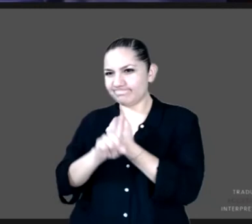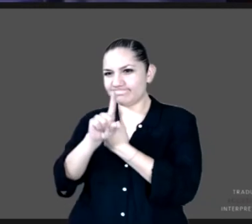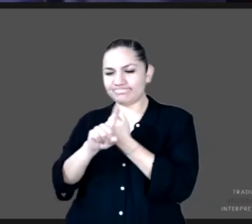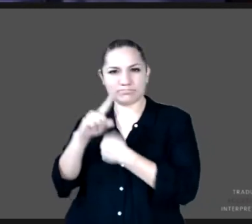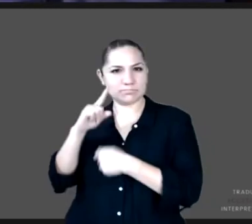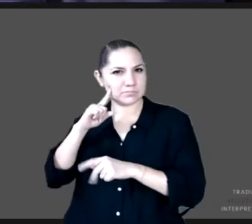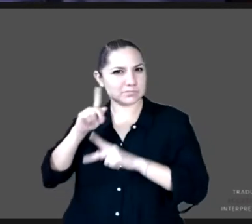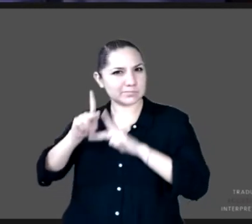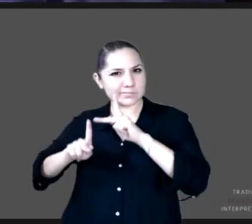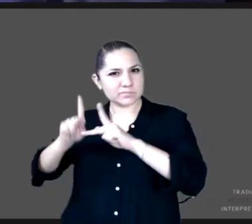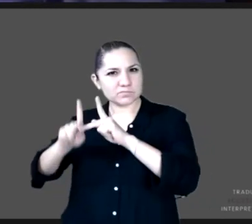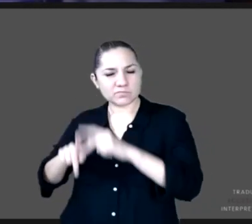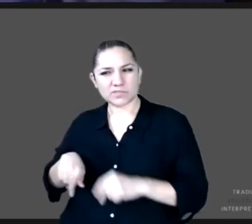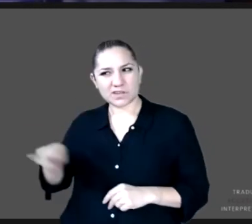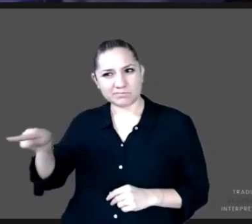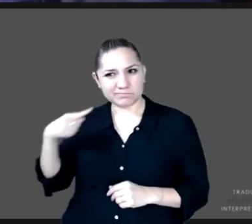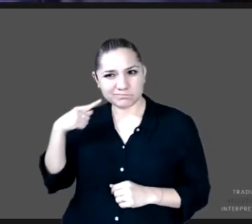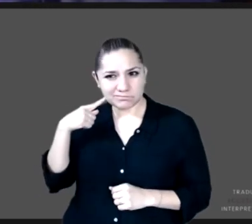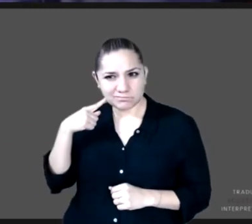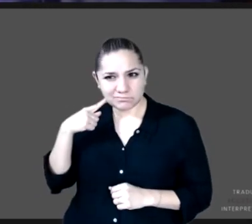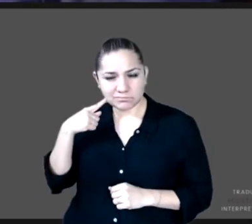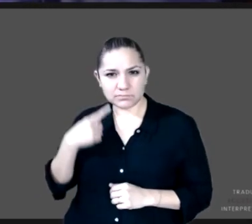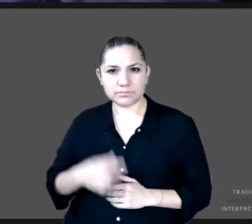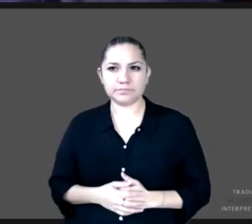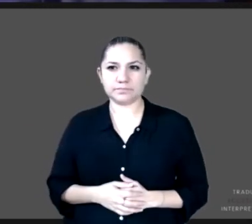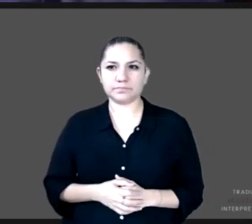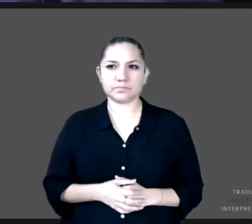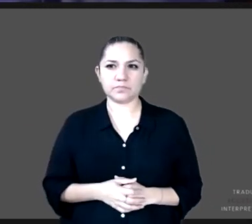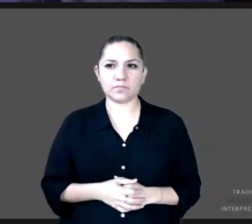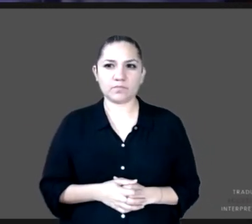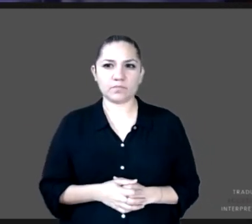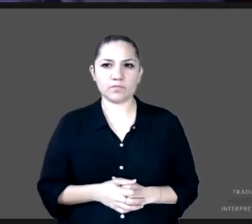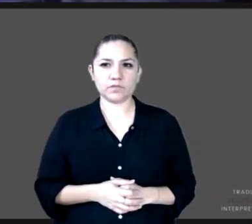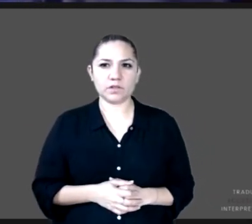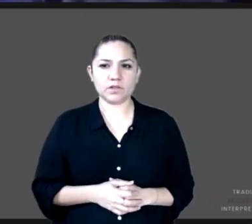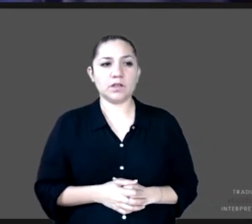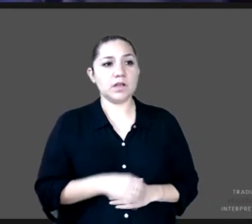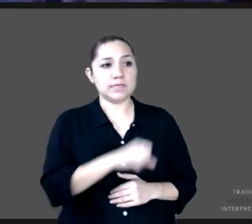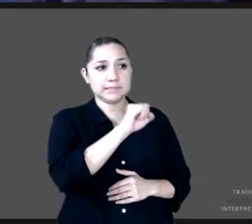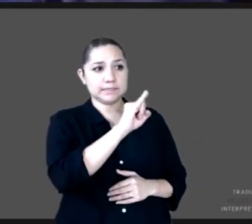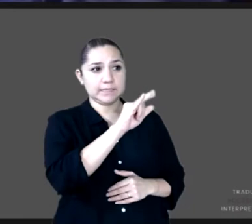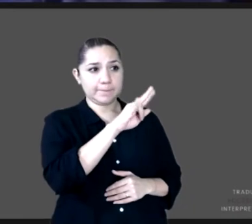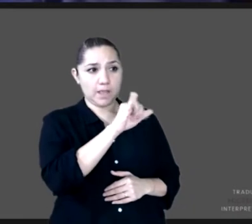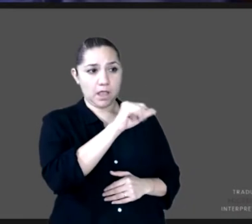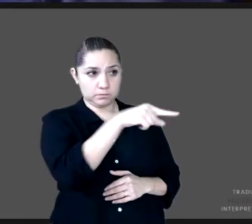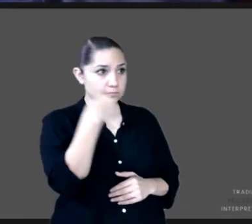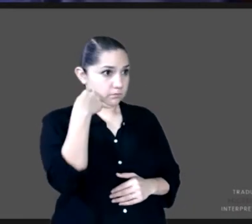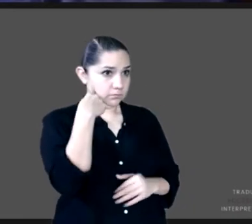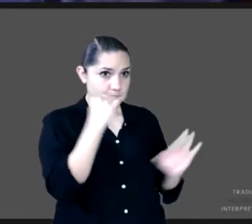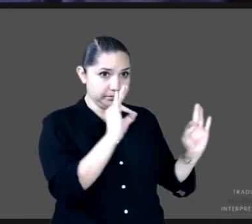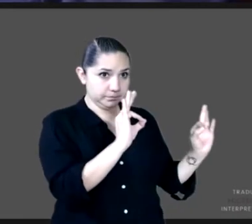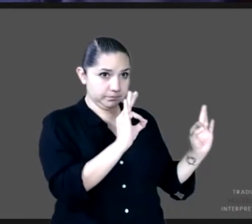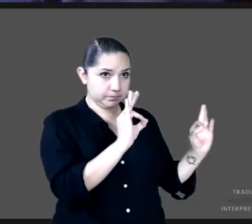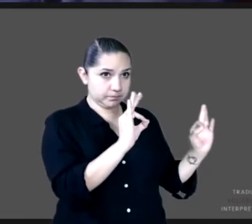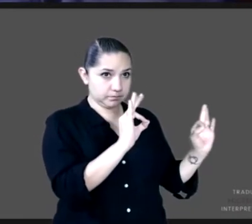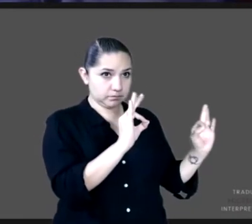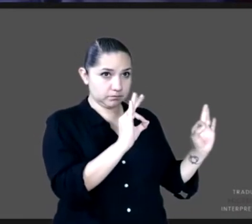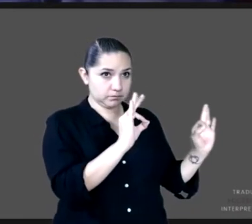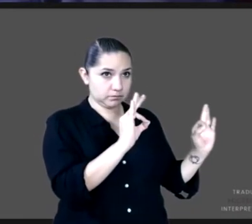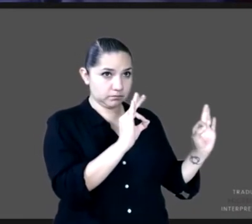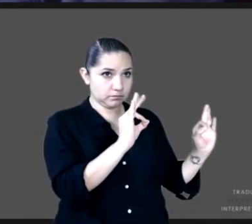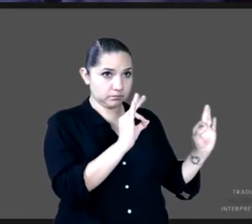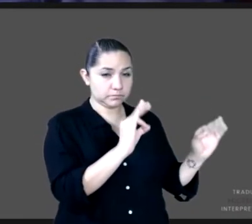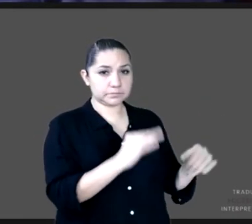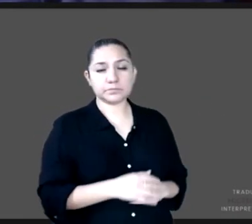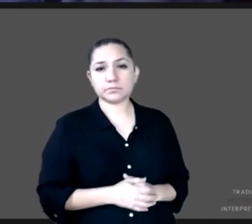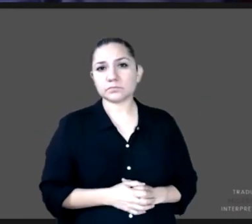No me escuchas, ¿verdad? José Nabor, ¿sí me escuchas? Silvia, ¿sí me escuchan? ¿Me escuchan bien? Bueno, si les